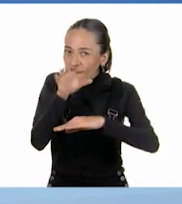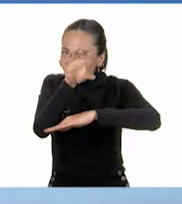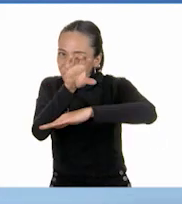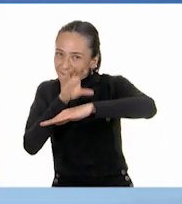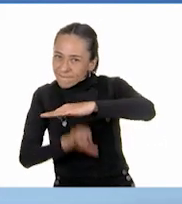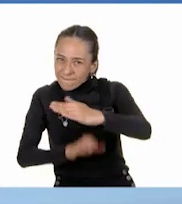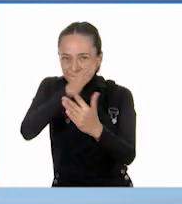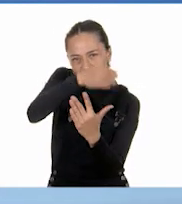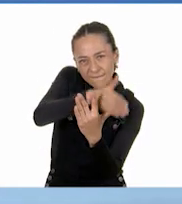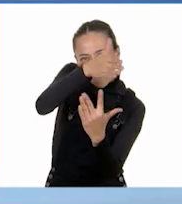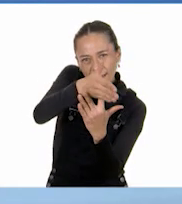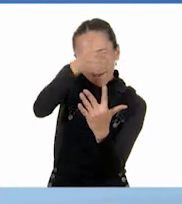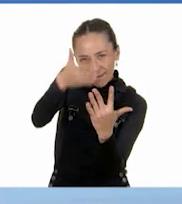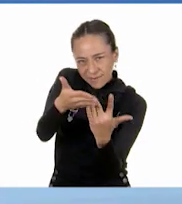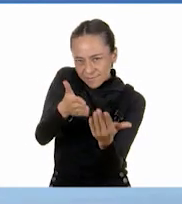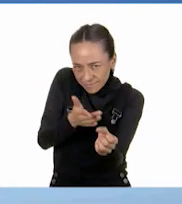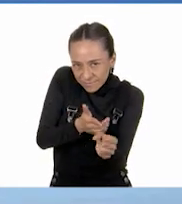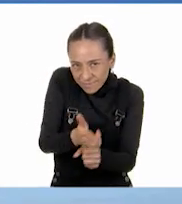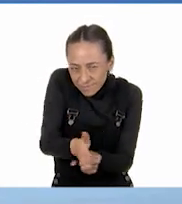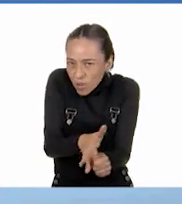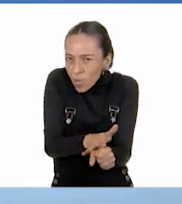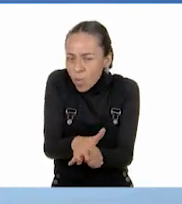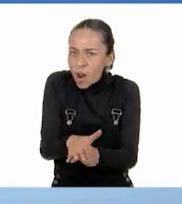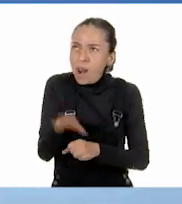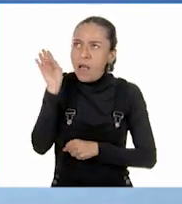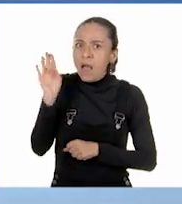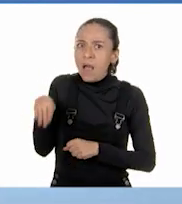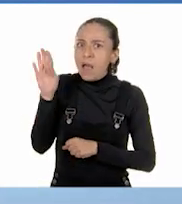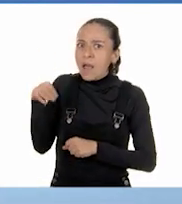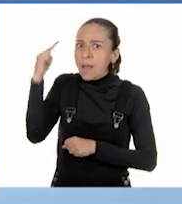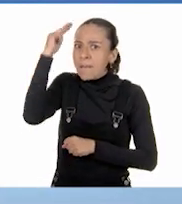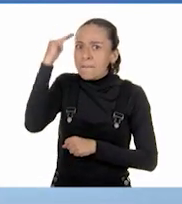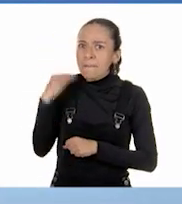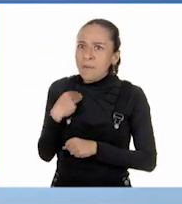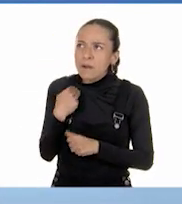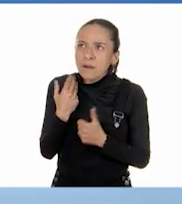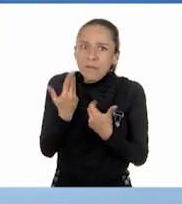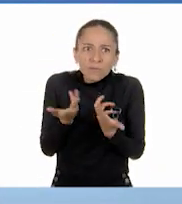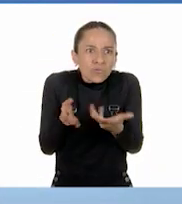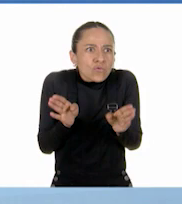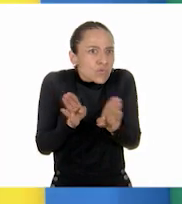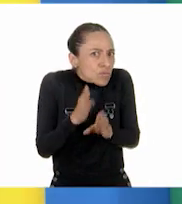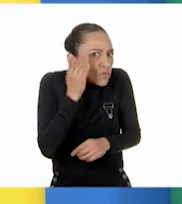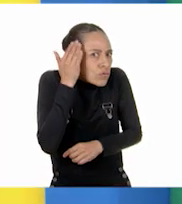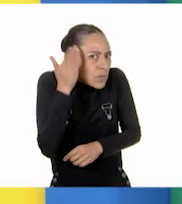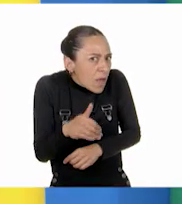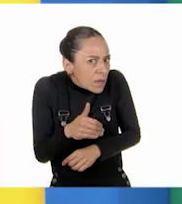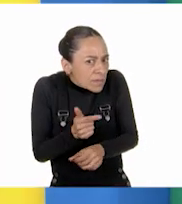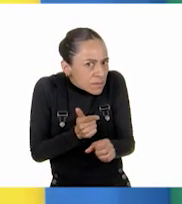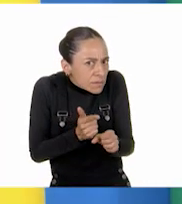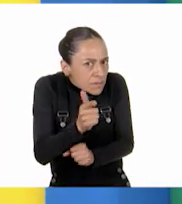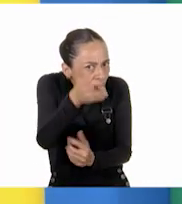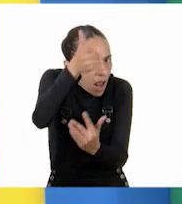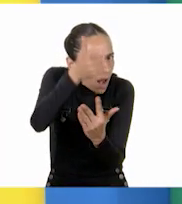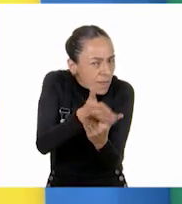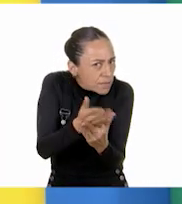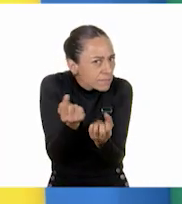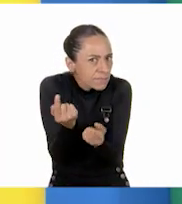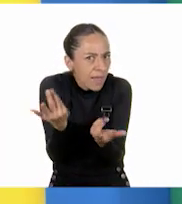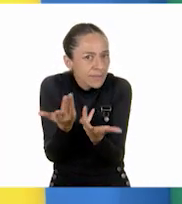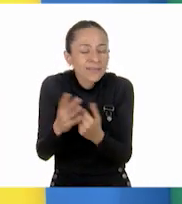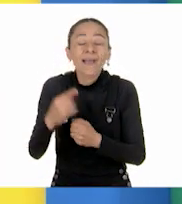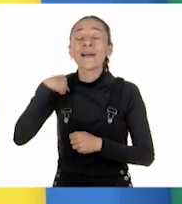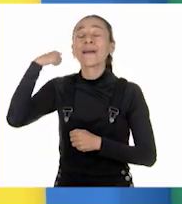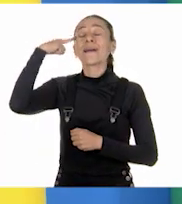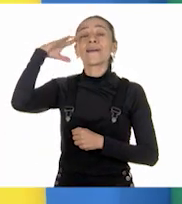una fracción en medio de esas dos que te salieron? Ah, ya sé. Las